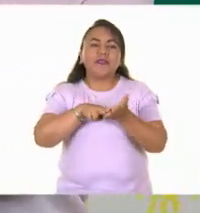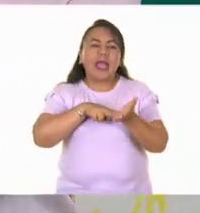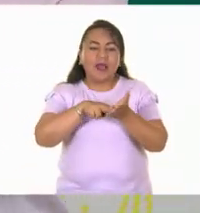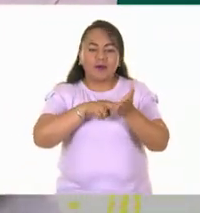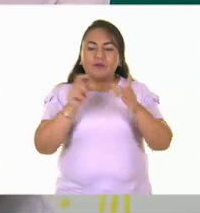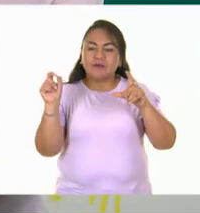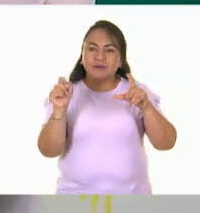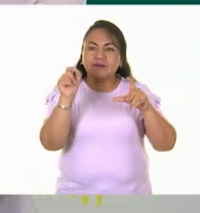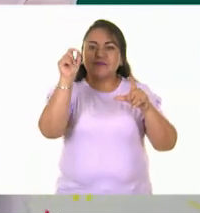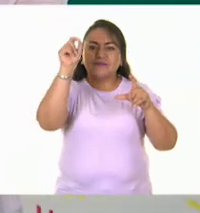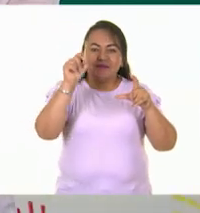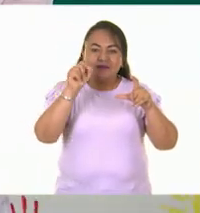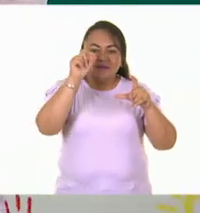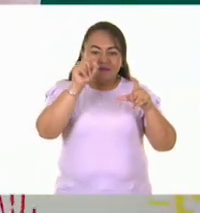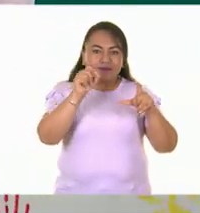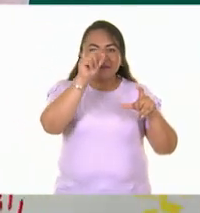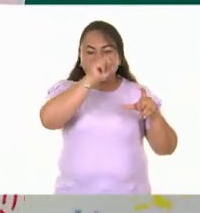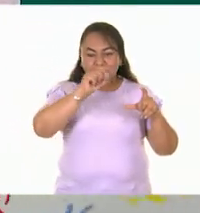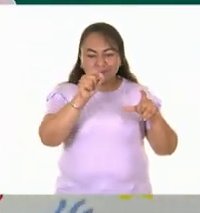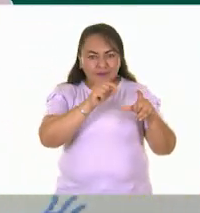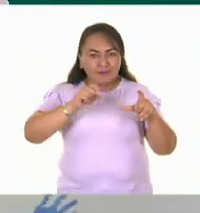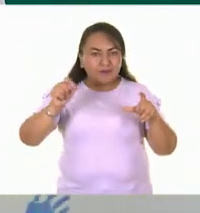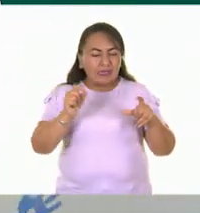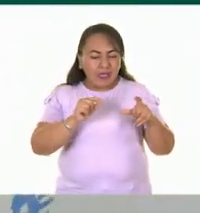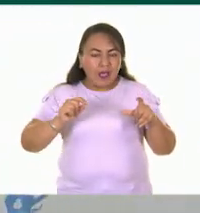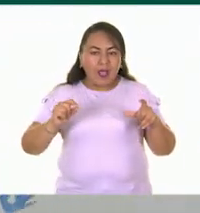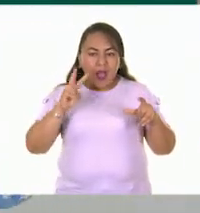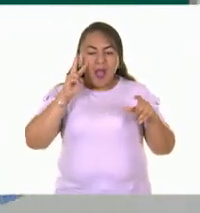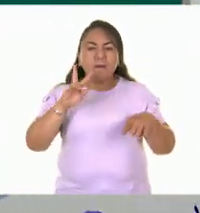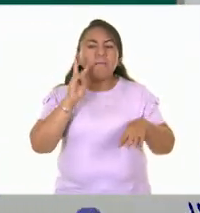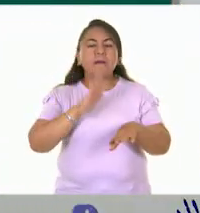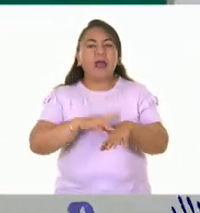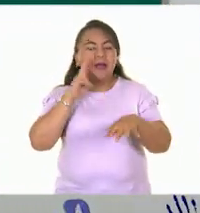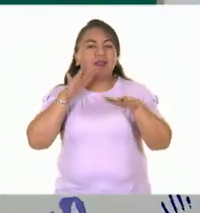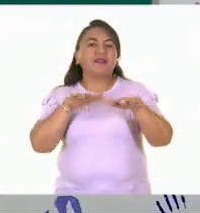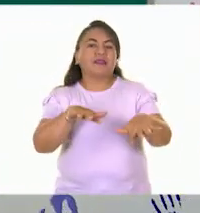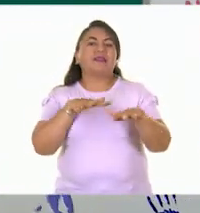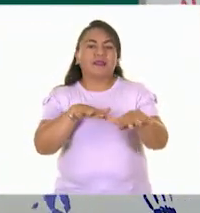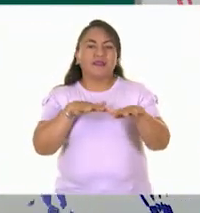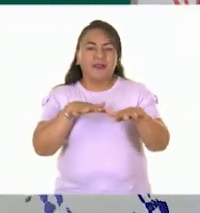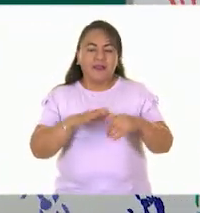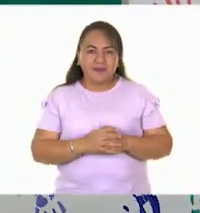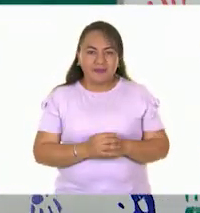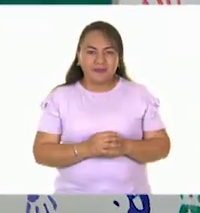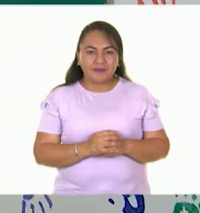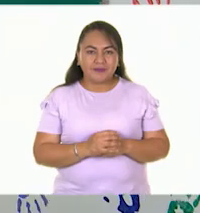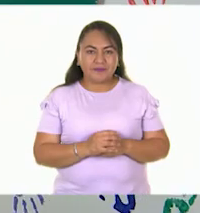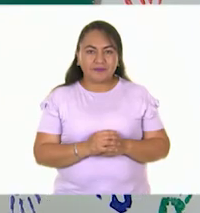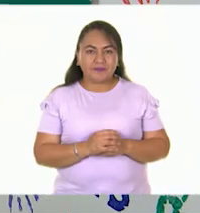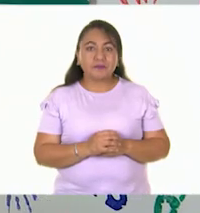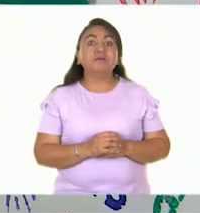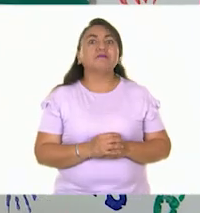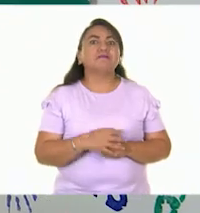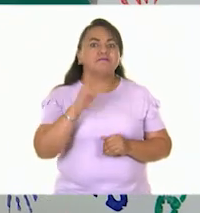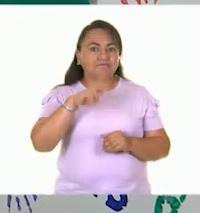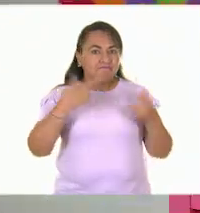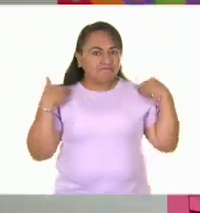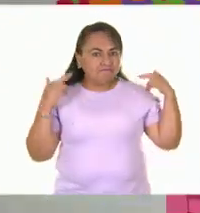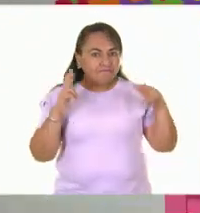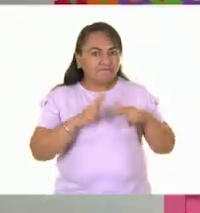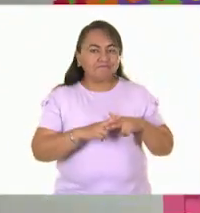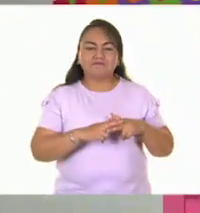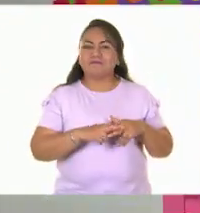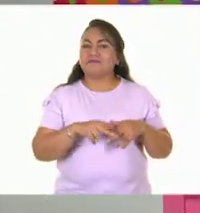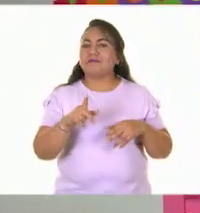delineando todo el dibujo del pescado para que fuera mucho más evidente qué era esto. Bueno, la verdad es que el maestro hizo